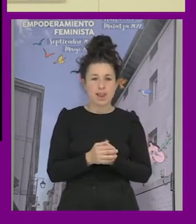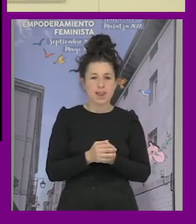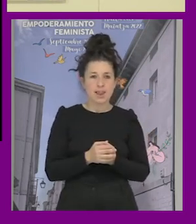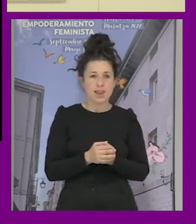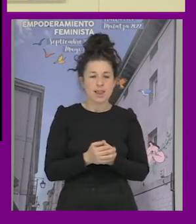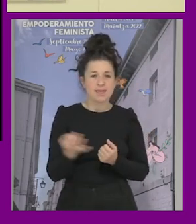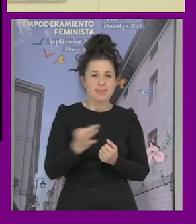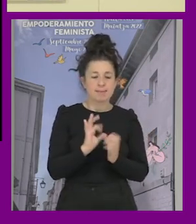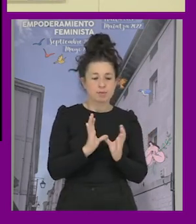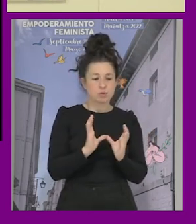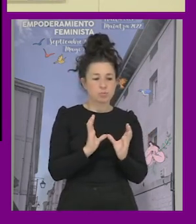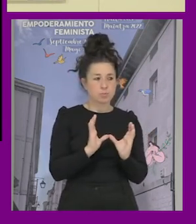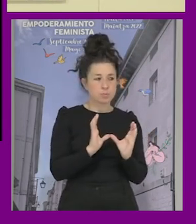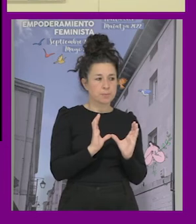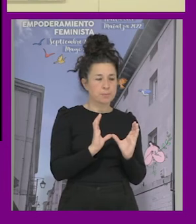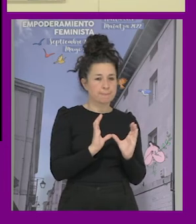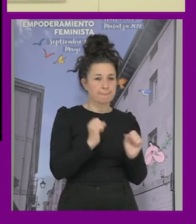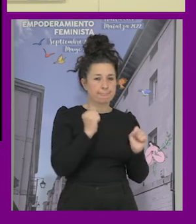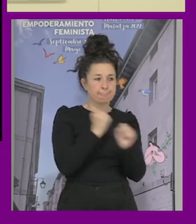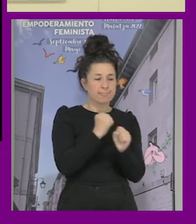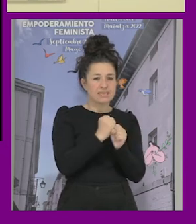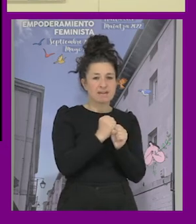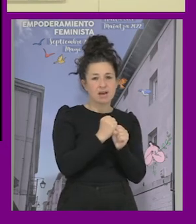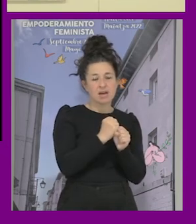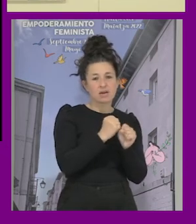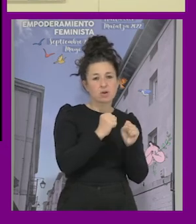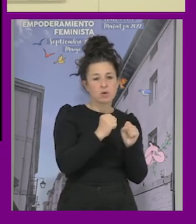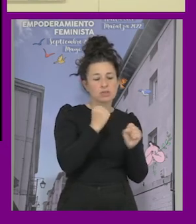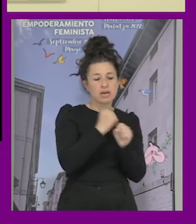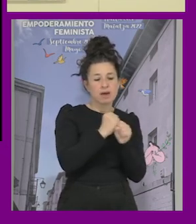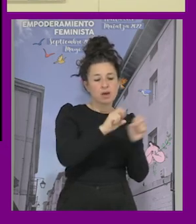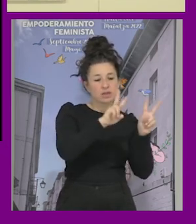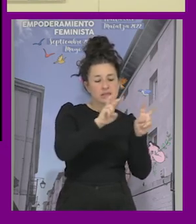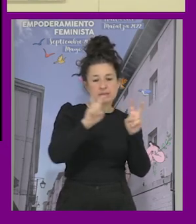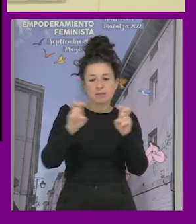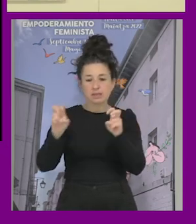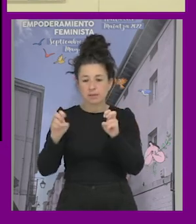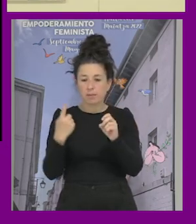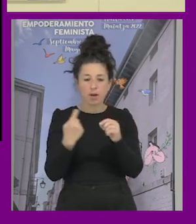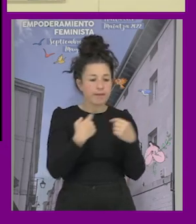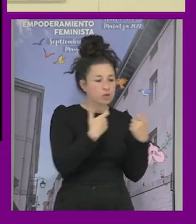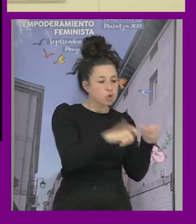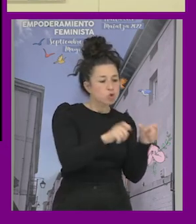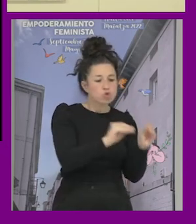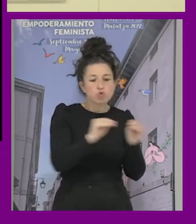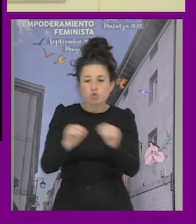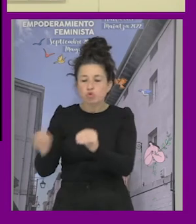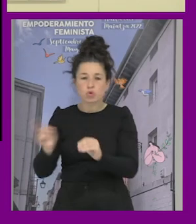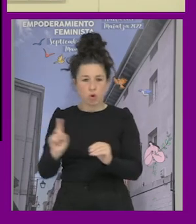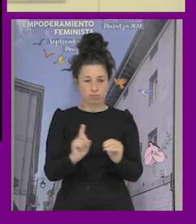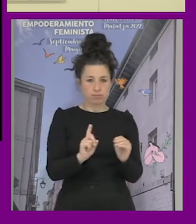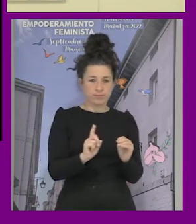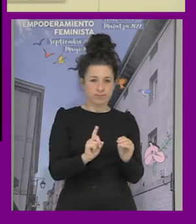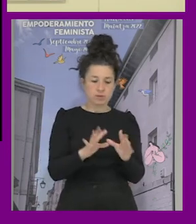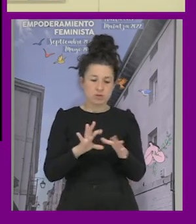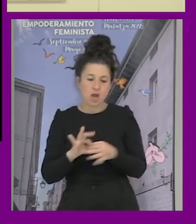tenemos que agrupar el trabajo en ejes ¿vale? que no estén dispersos y cada uno esté trabajando a su rollo sino vamos a agrupar y vamos